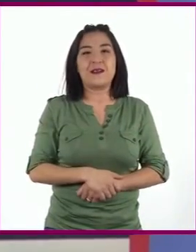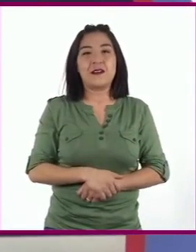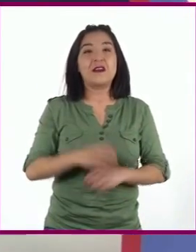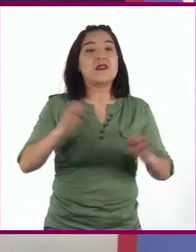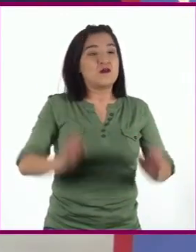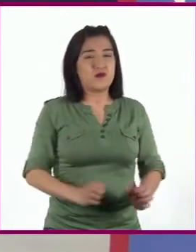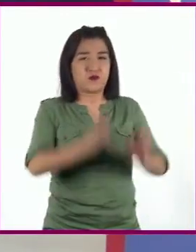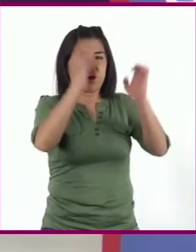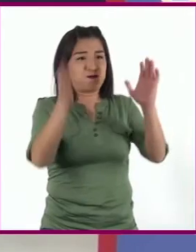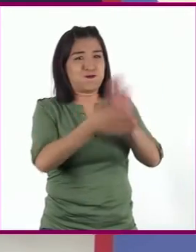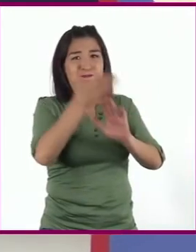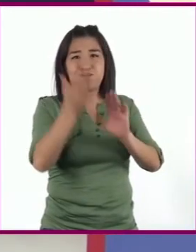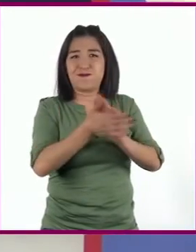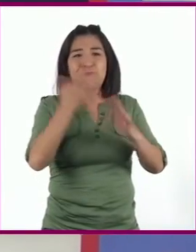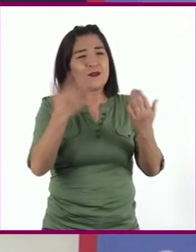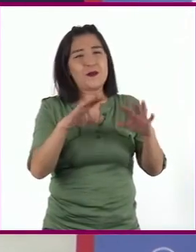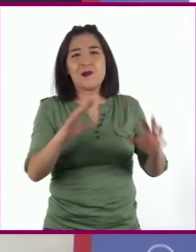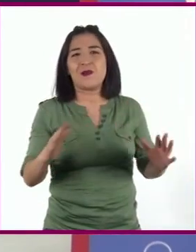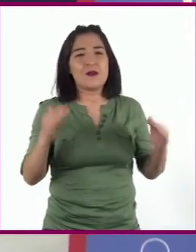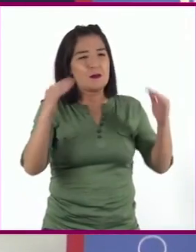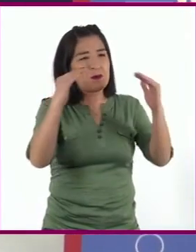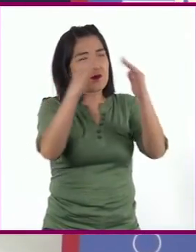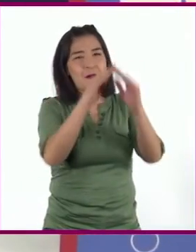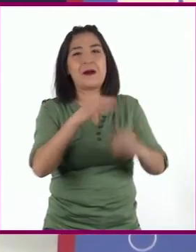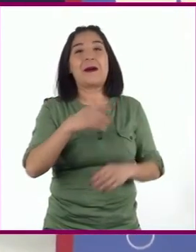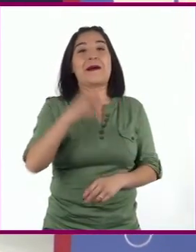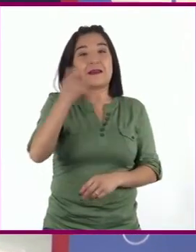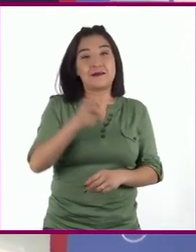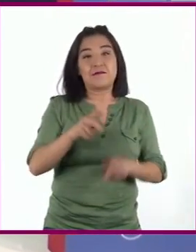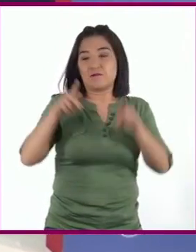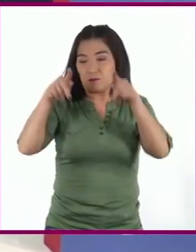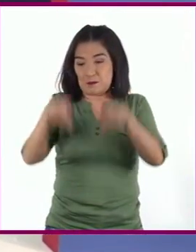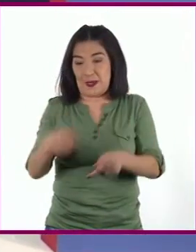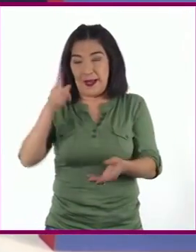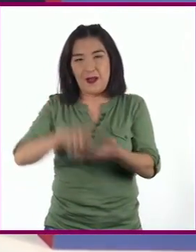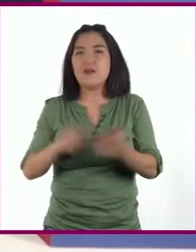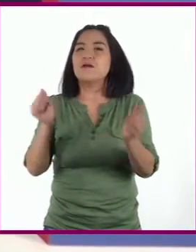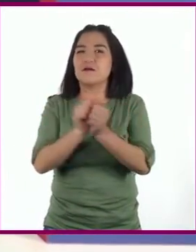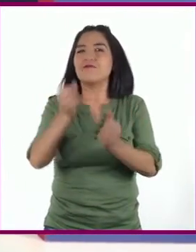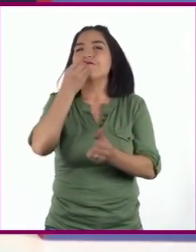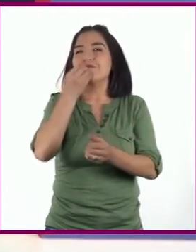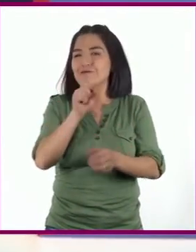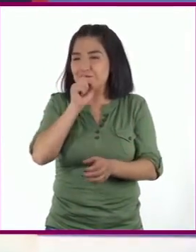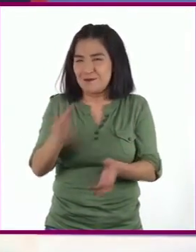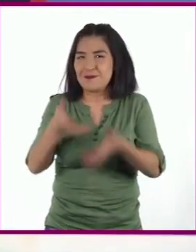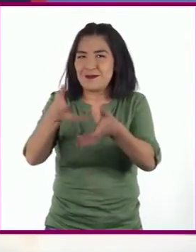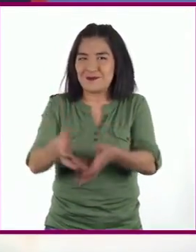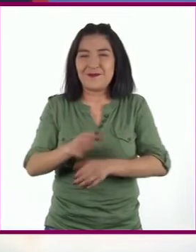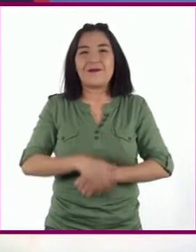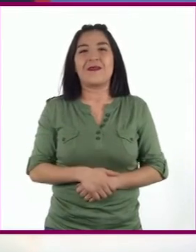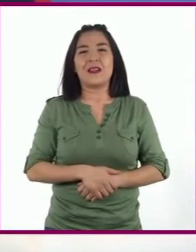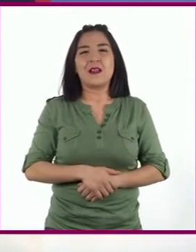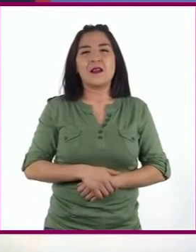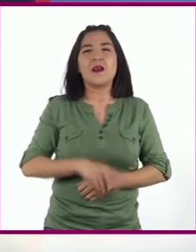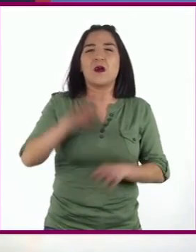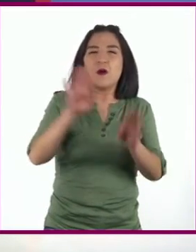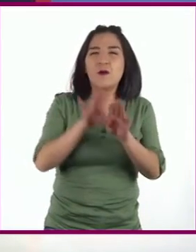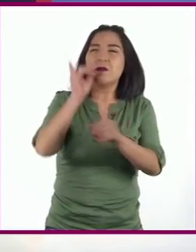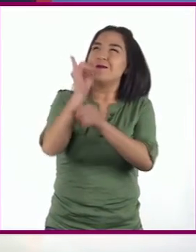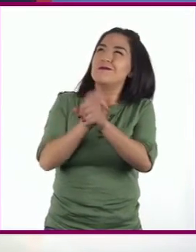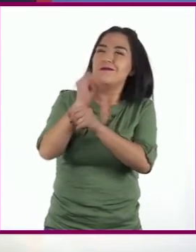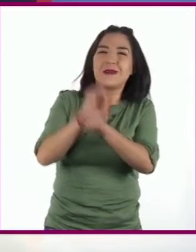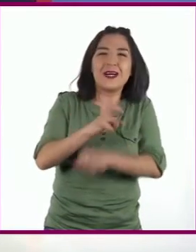edificaciones muy grandes Enterraban a sus muertos con comida Observaban el cielo